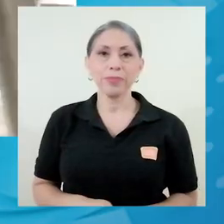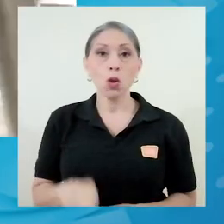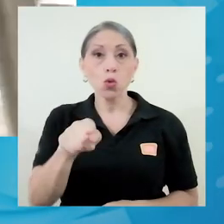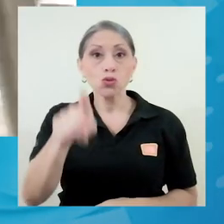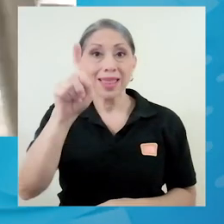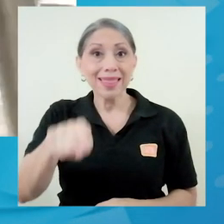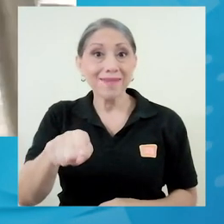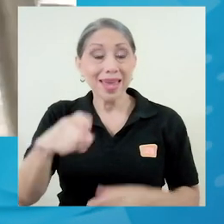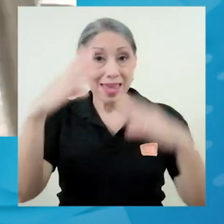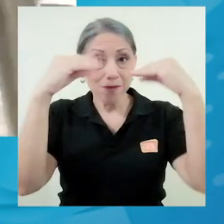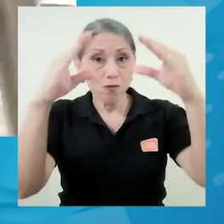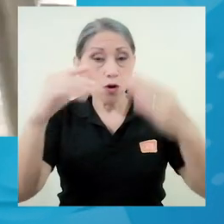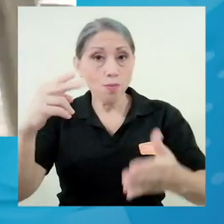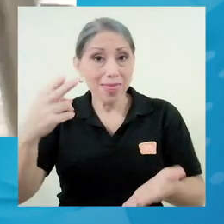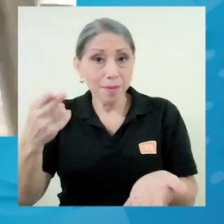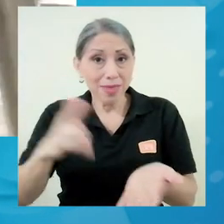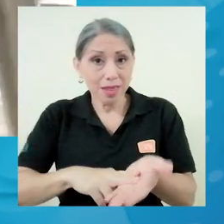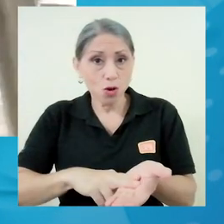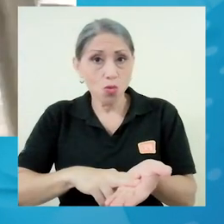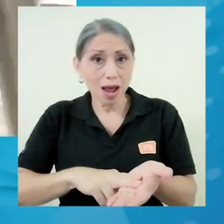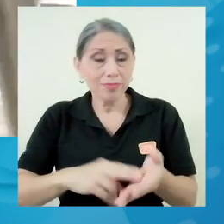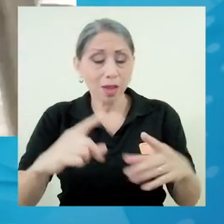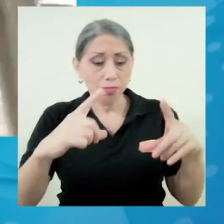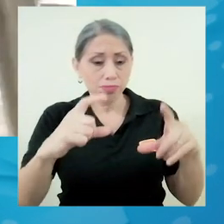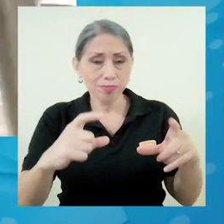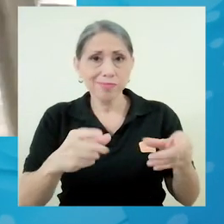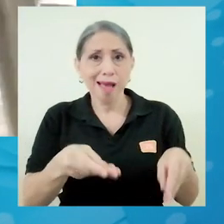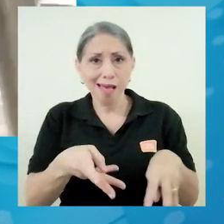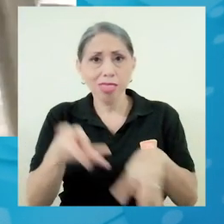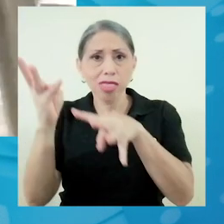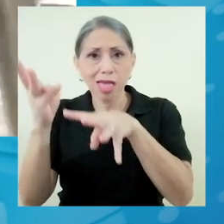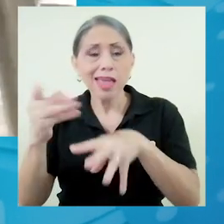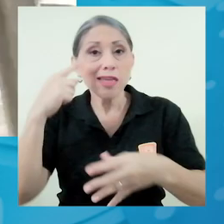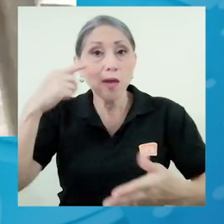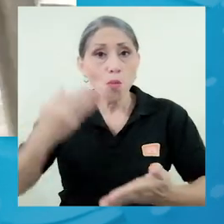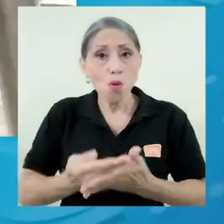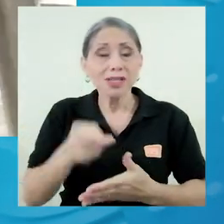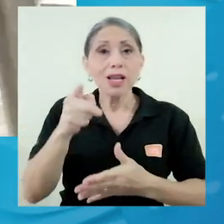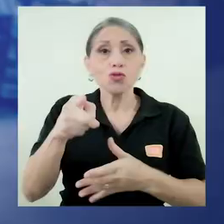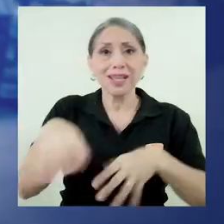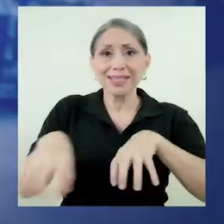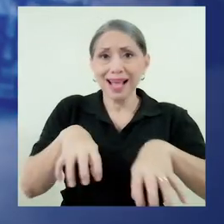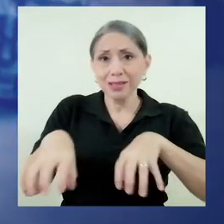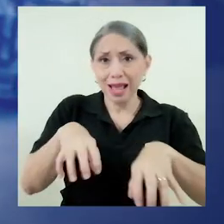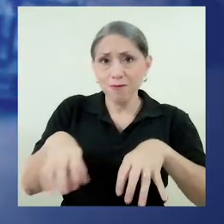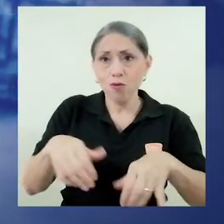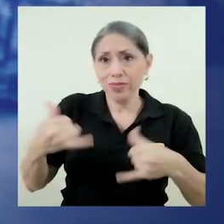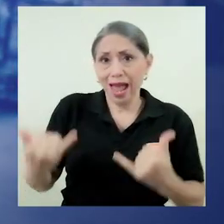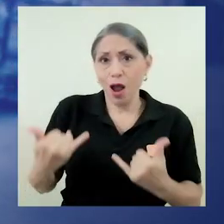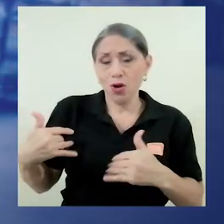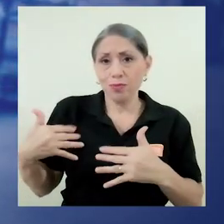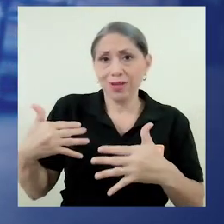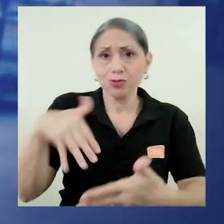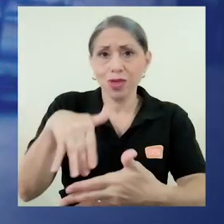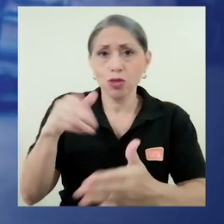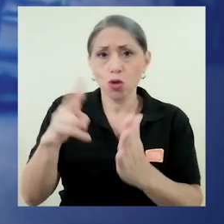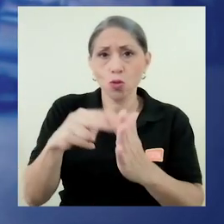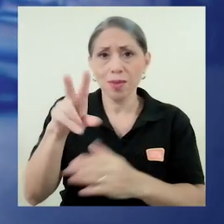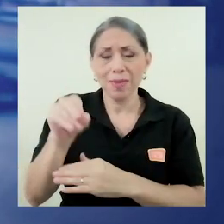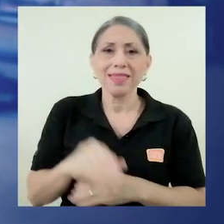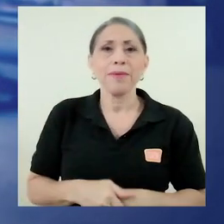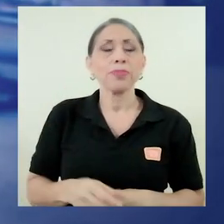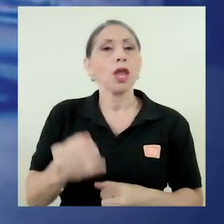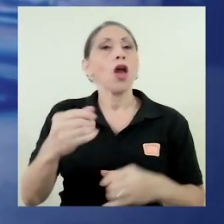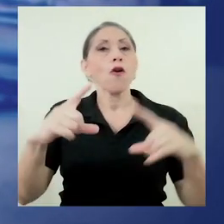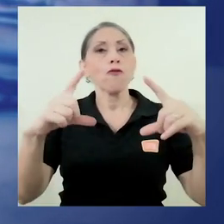de matrícula que demuestre que la persona es estudiante activa en el primer siglo 2020, la foto del último pago de recibos de